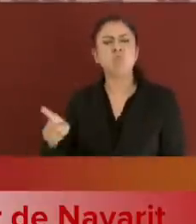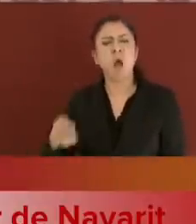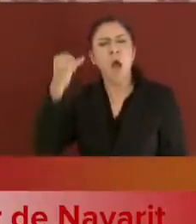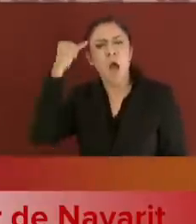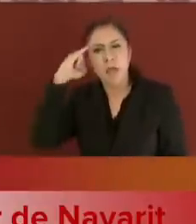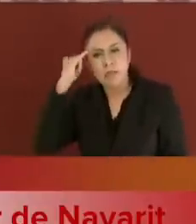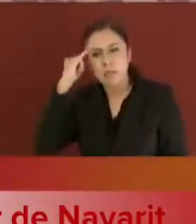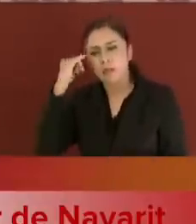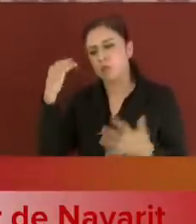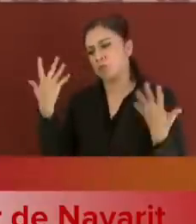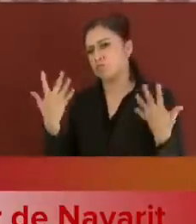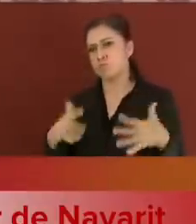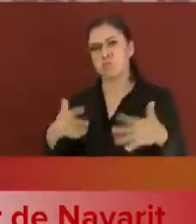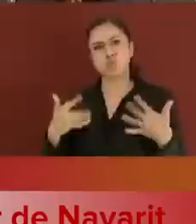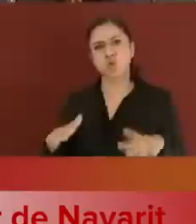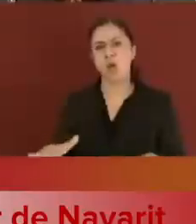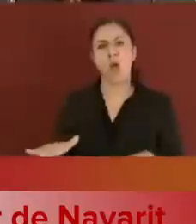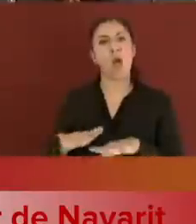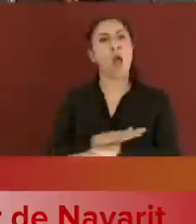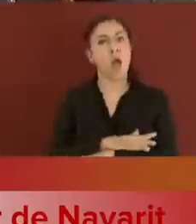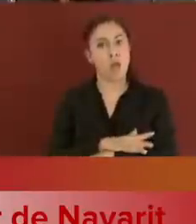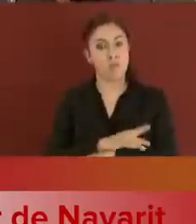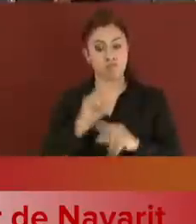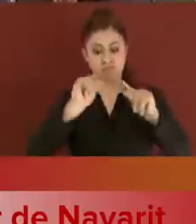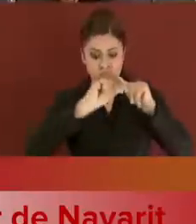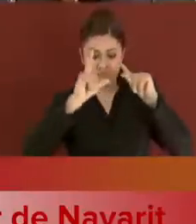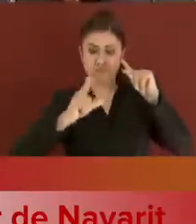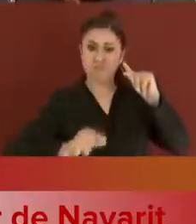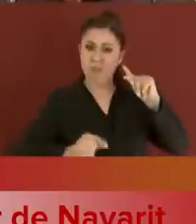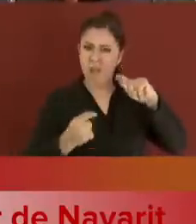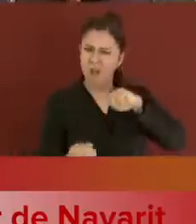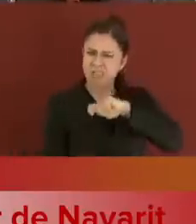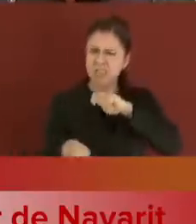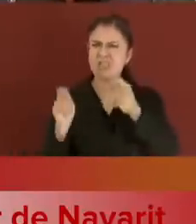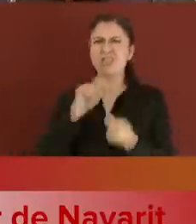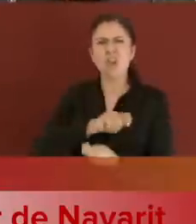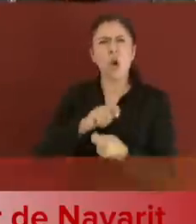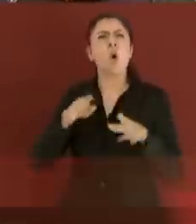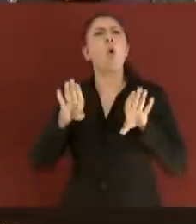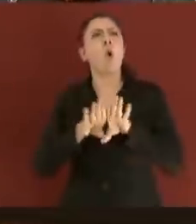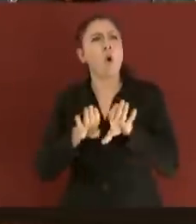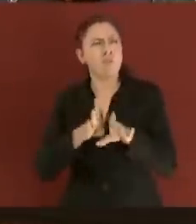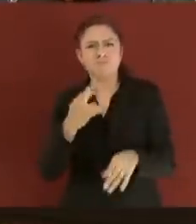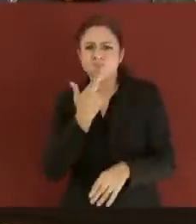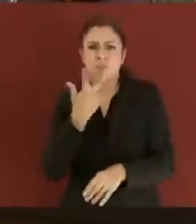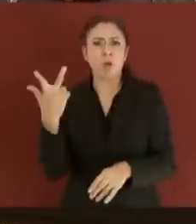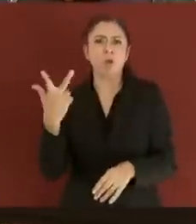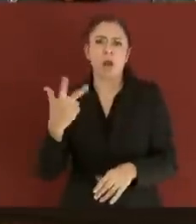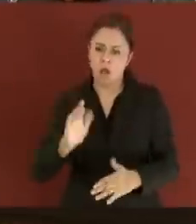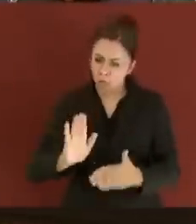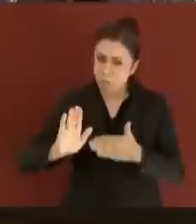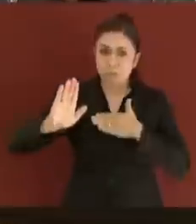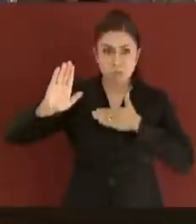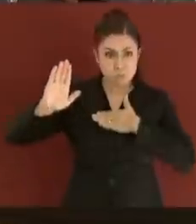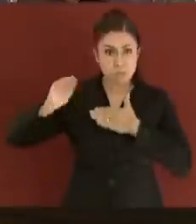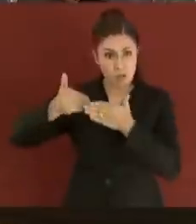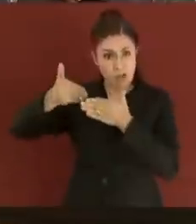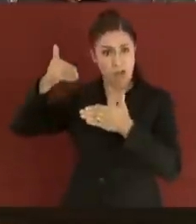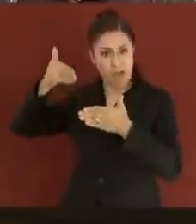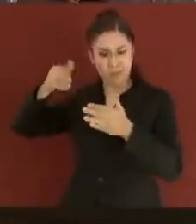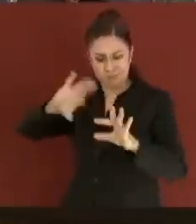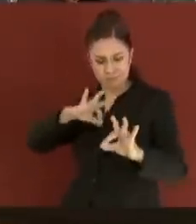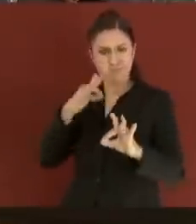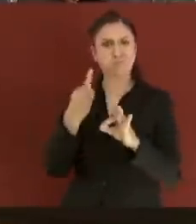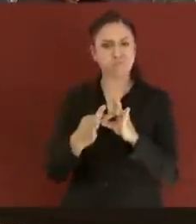forma de ilustrar la transformación profunda de México es cumpliendo en forma cabal la palabra empeñada. Y usted,